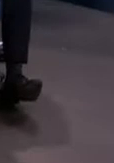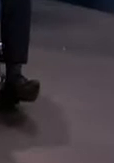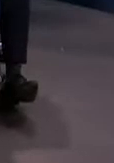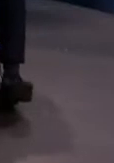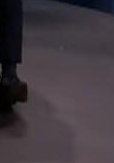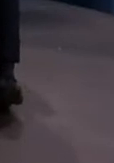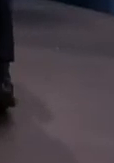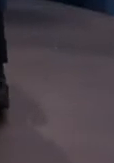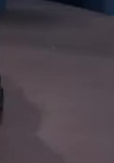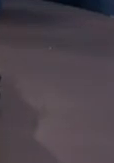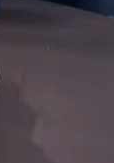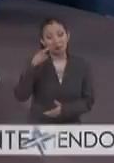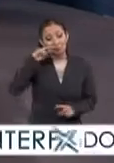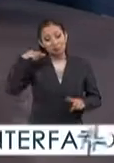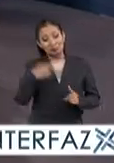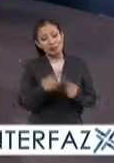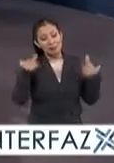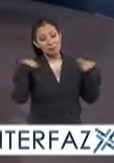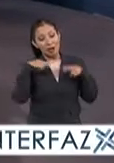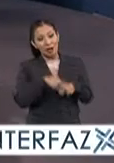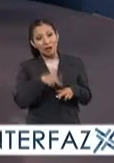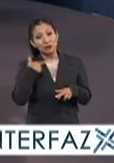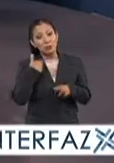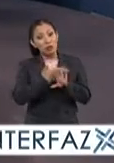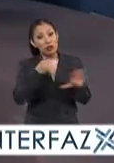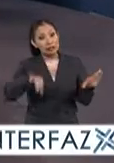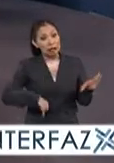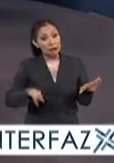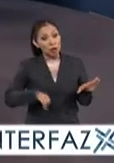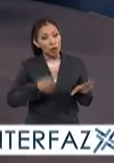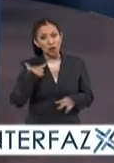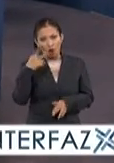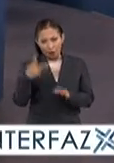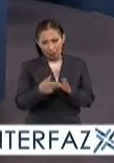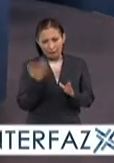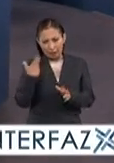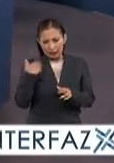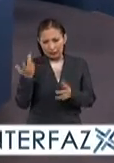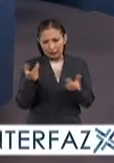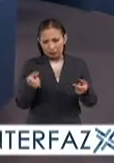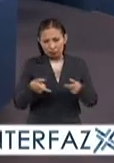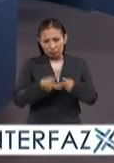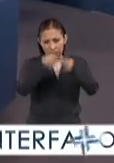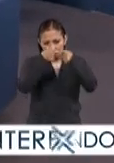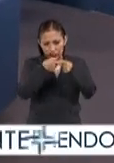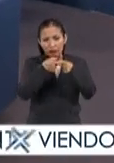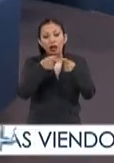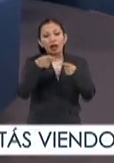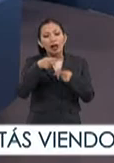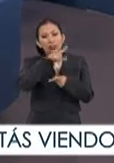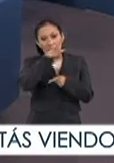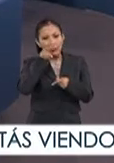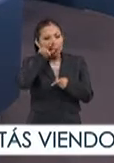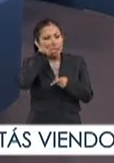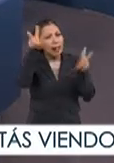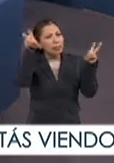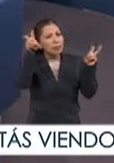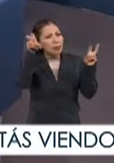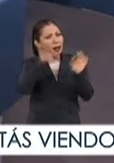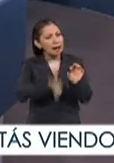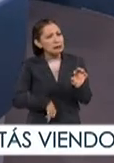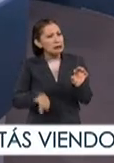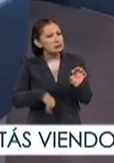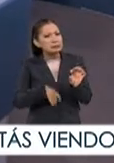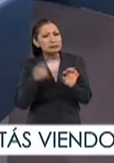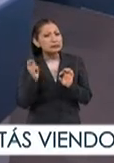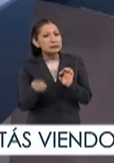Pues ahí está esta visión de los maestros Ana Cristina muy interesante. Cuando regresemos de este pequeño anuncio que vamos a hacer vamos a tratar un tema interesante